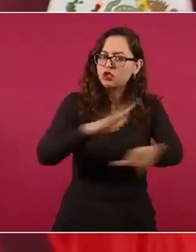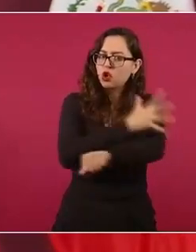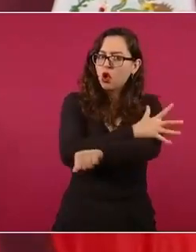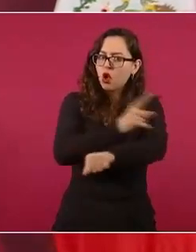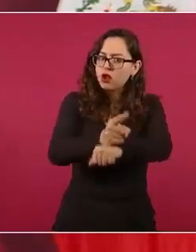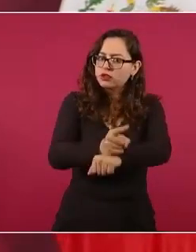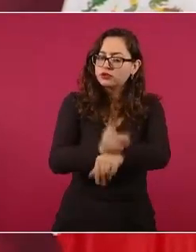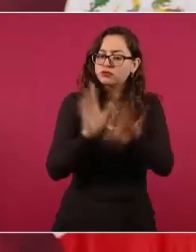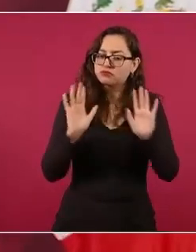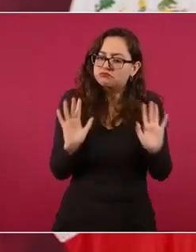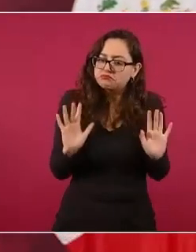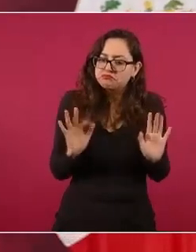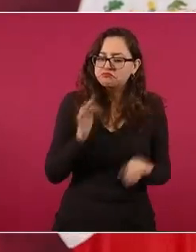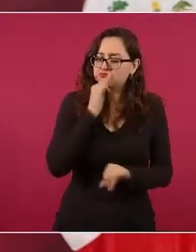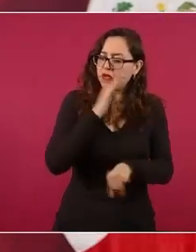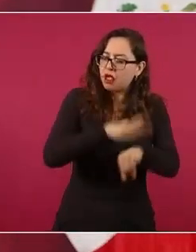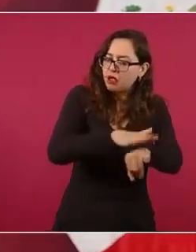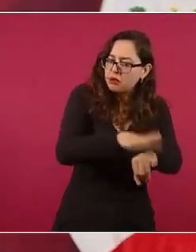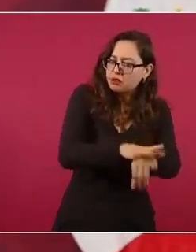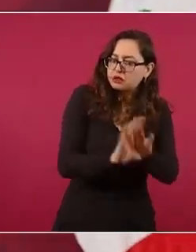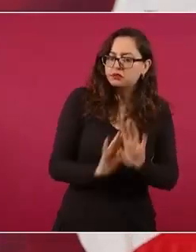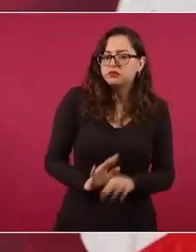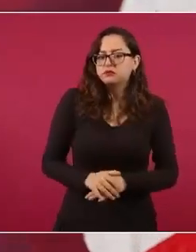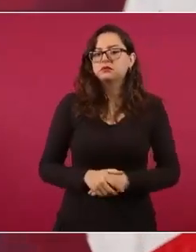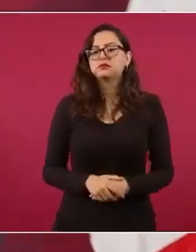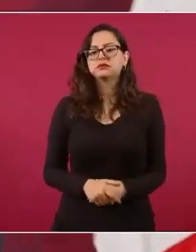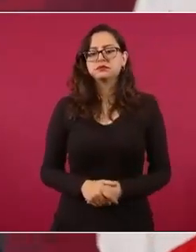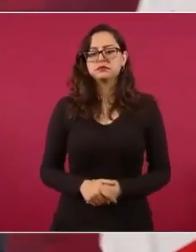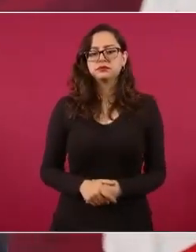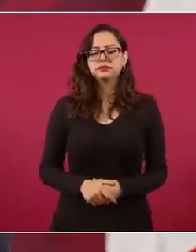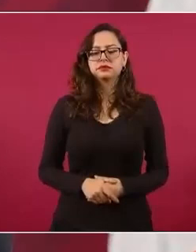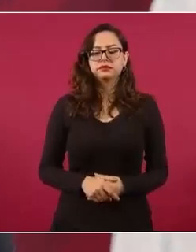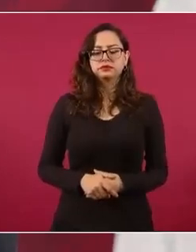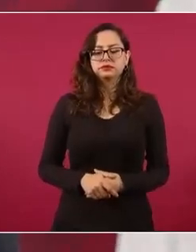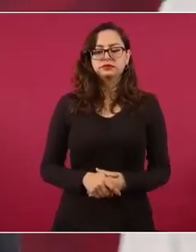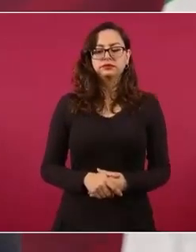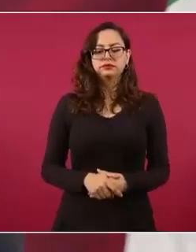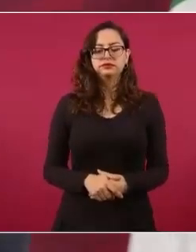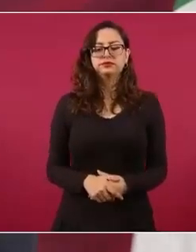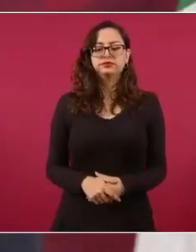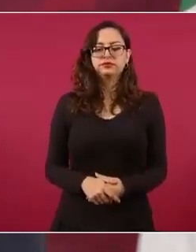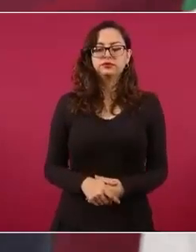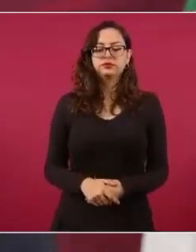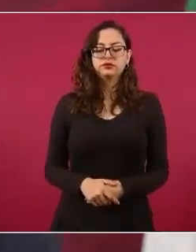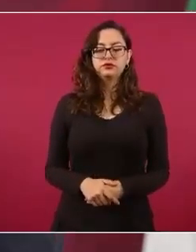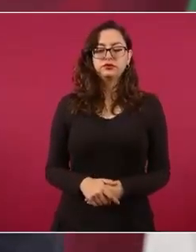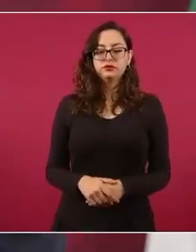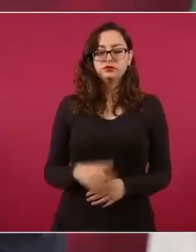los presupuestos, no